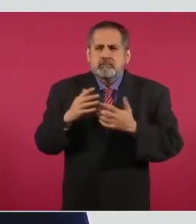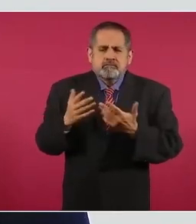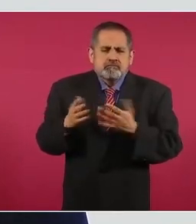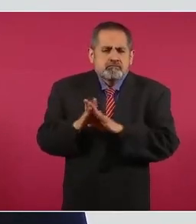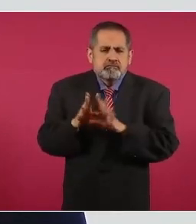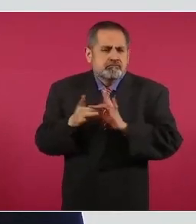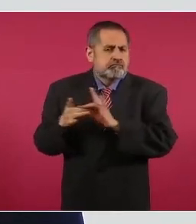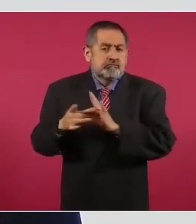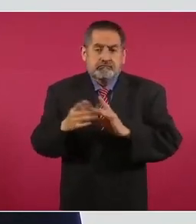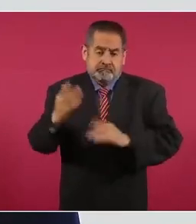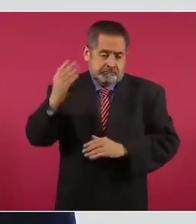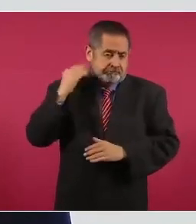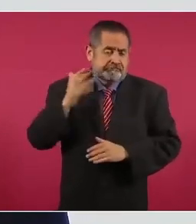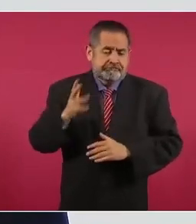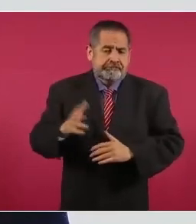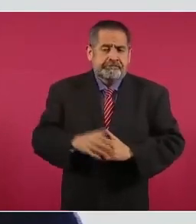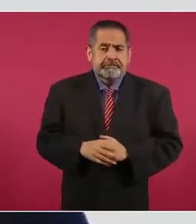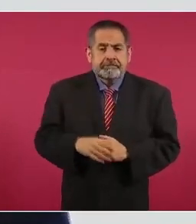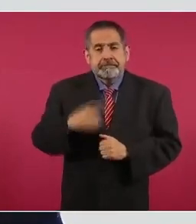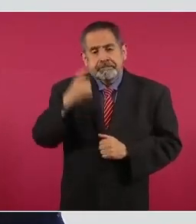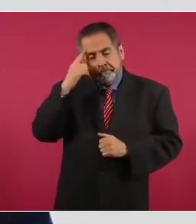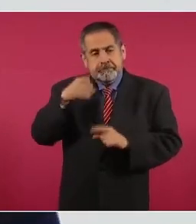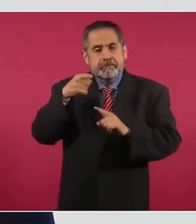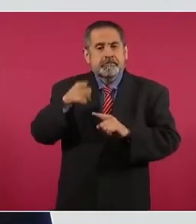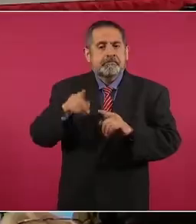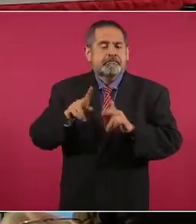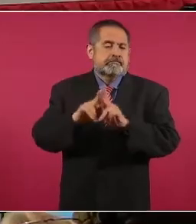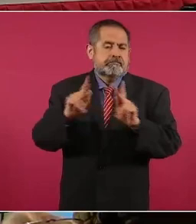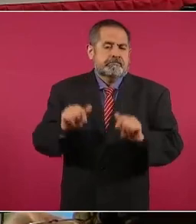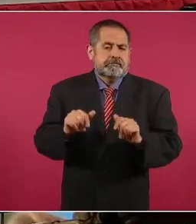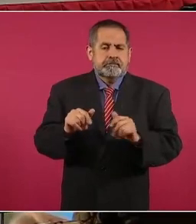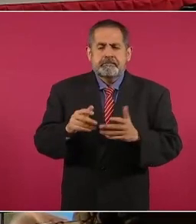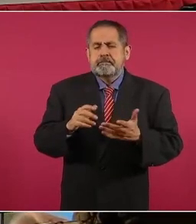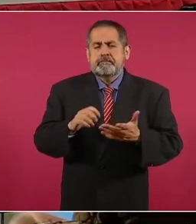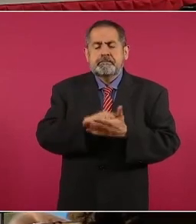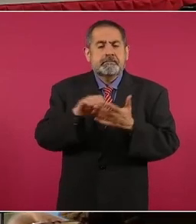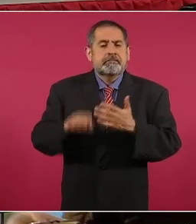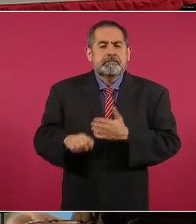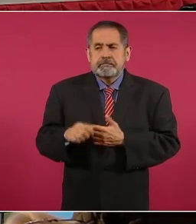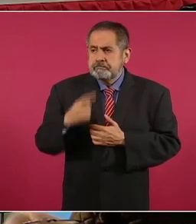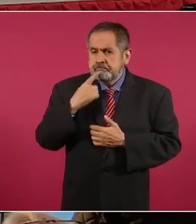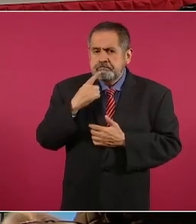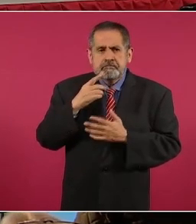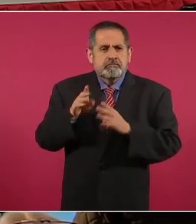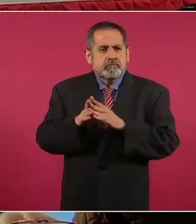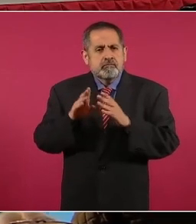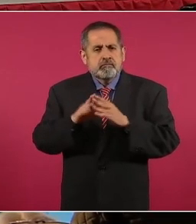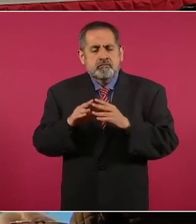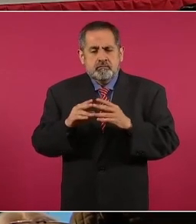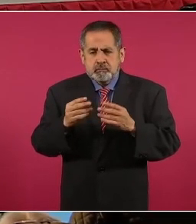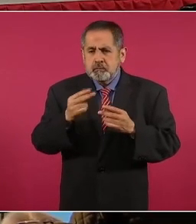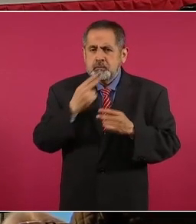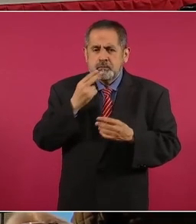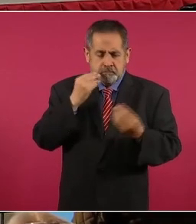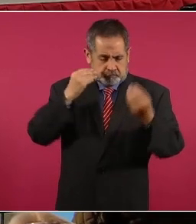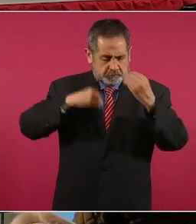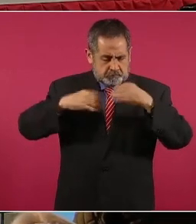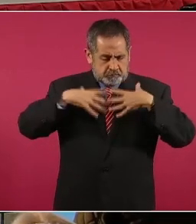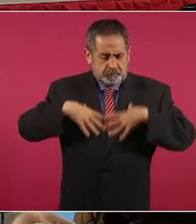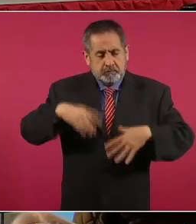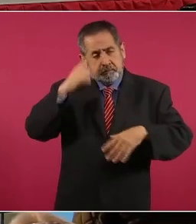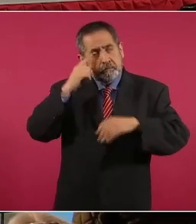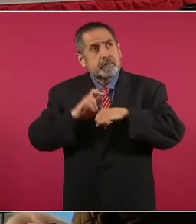Para fines pacíficos, como la aplicación práctica del equipo espacial y de las tecnologías